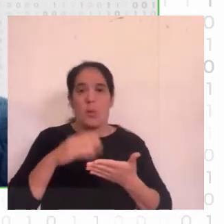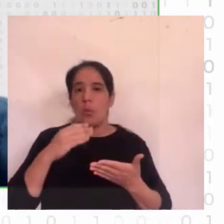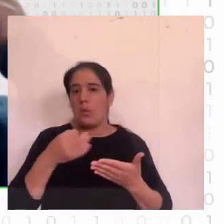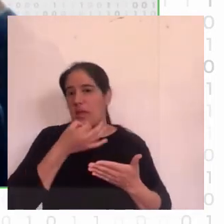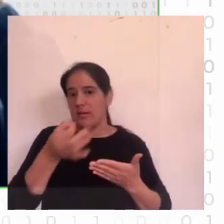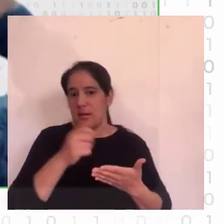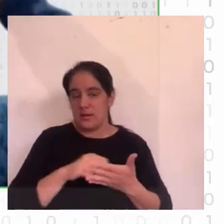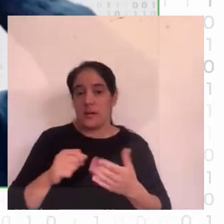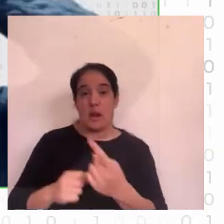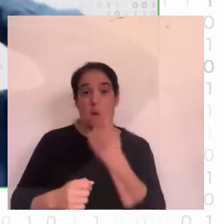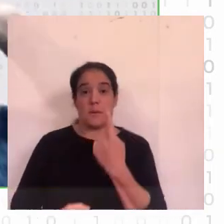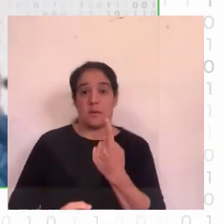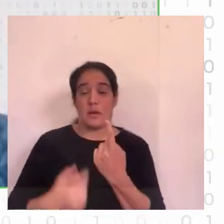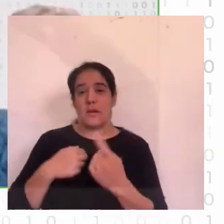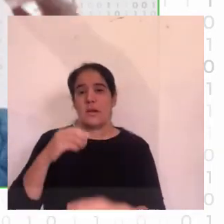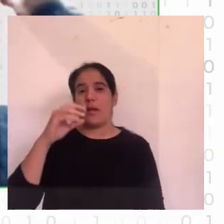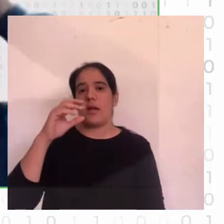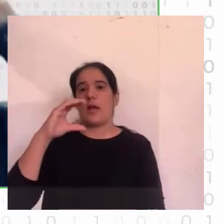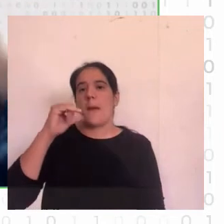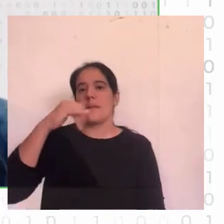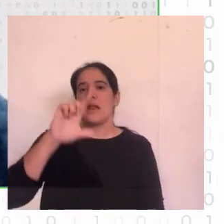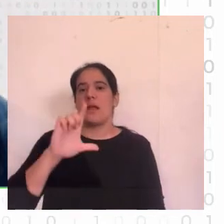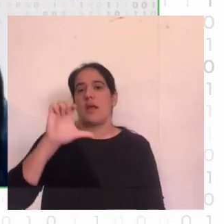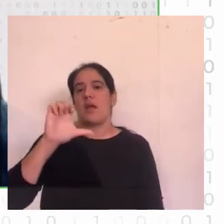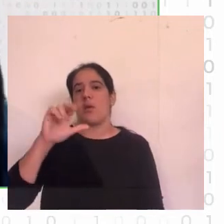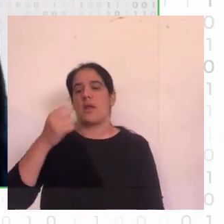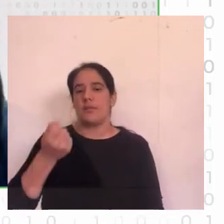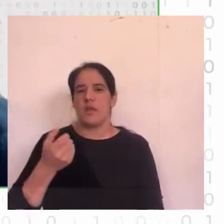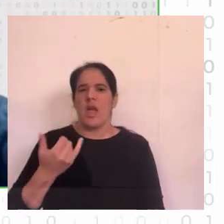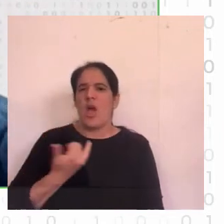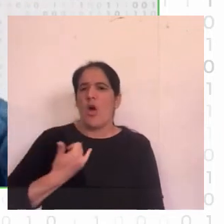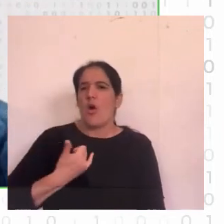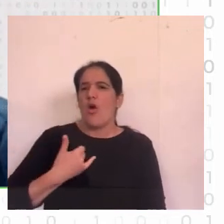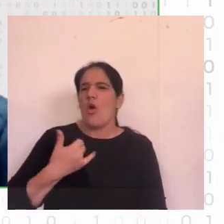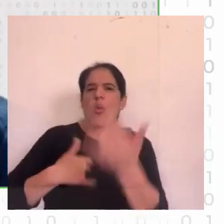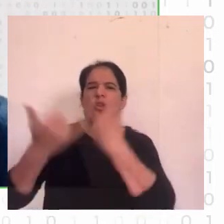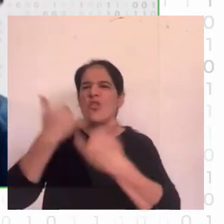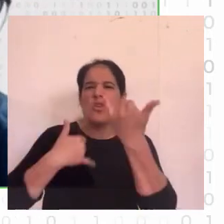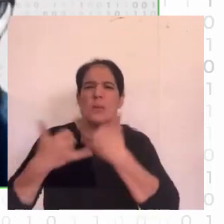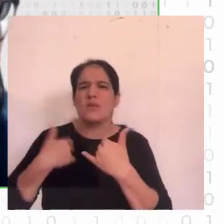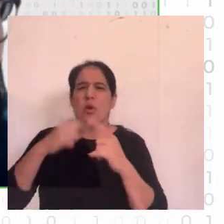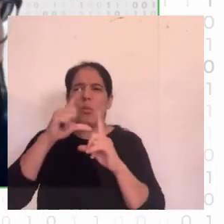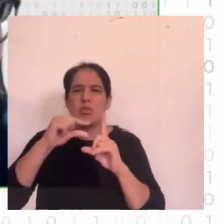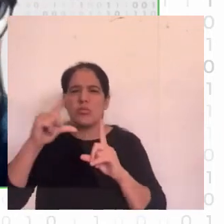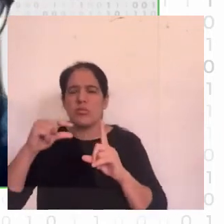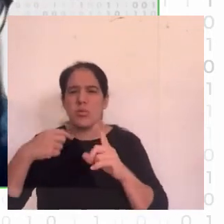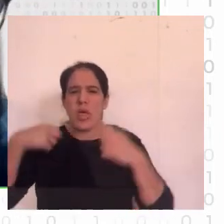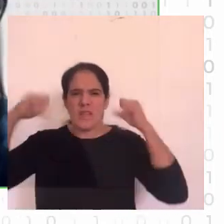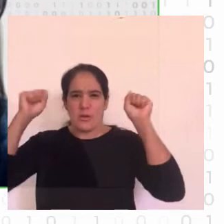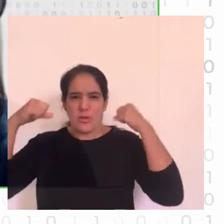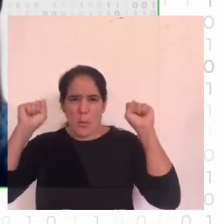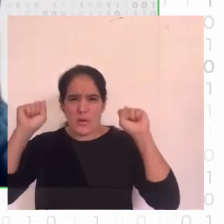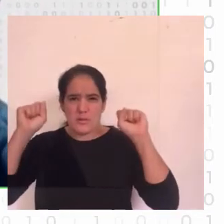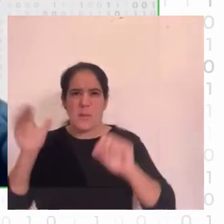la primera es para Camila y para Eugenia es ¿cómo fue que consiguieron estos datos de las estadísticas deportivas? ¿están disponibles para todas las